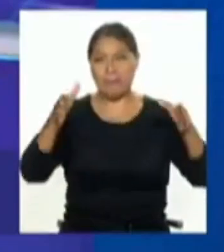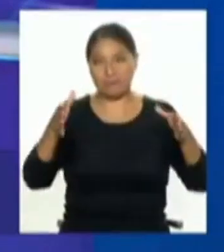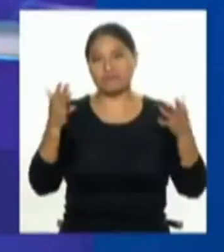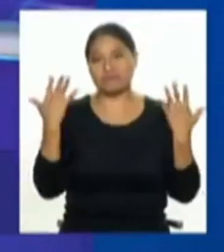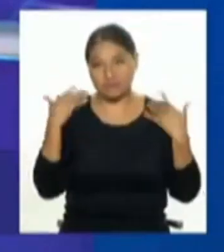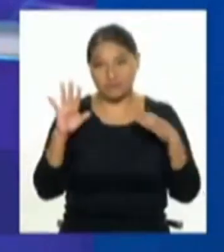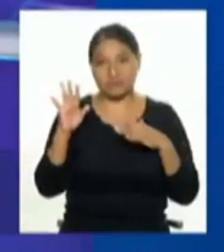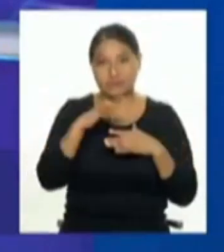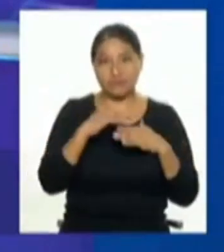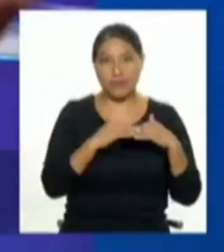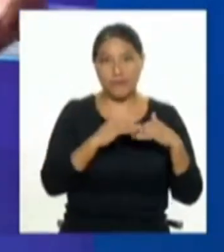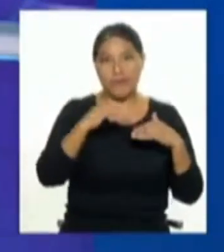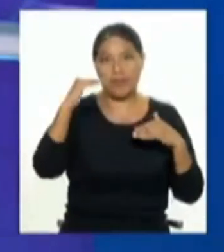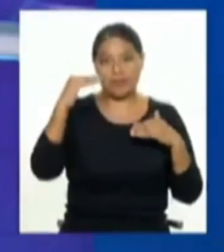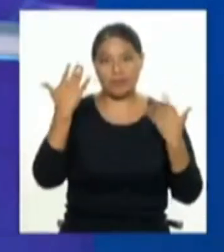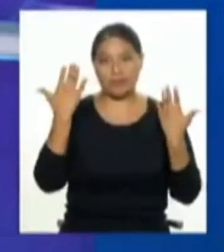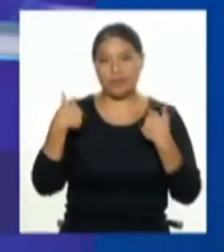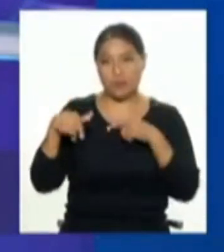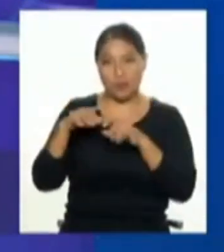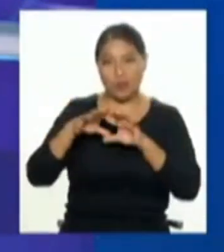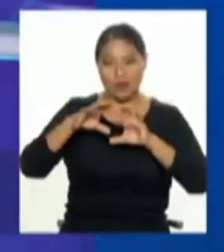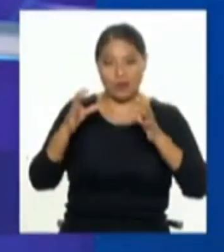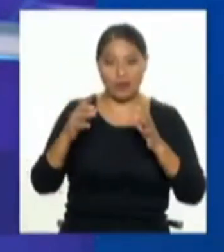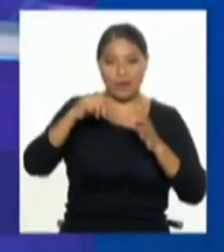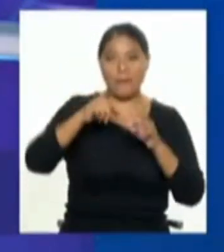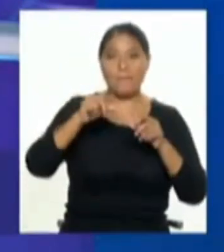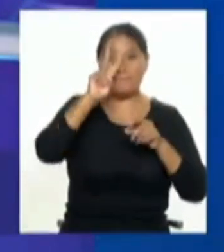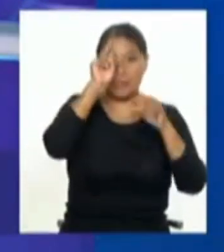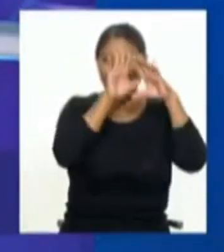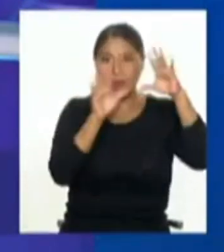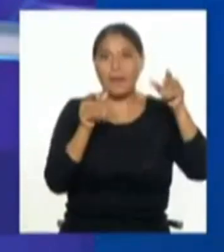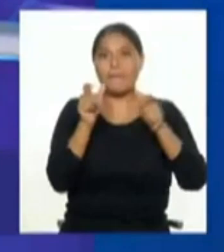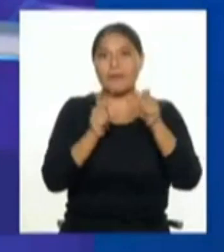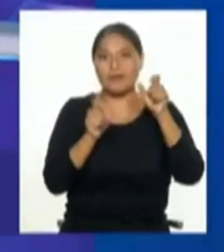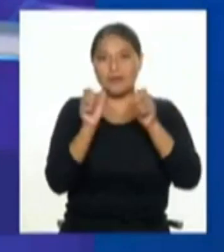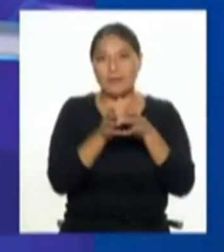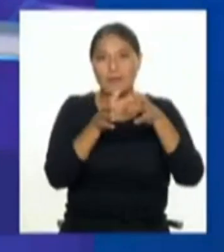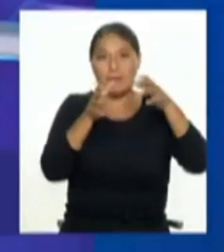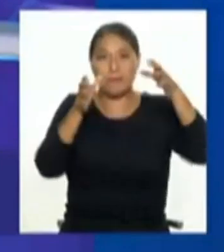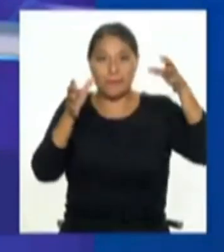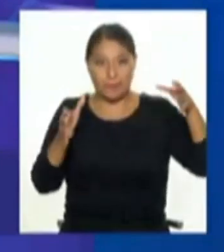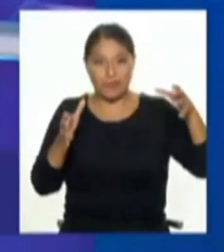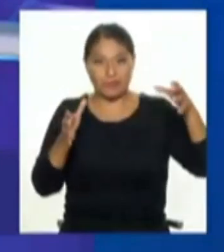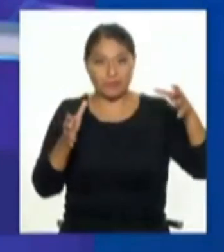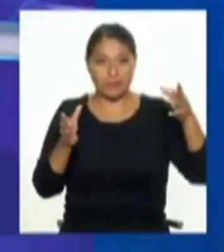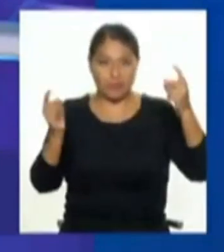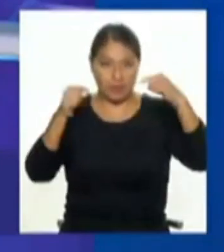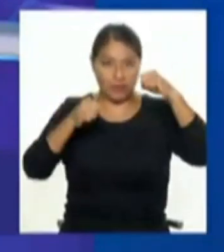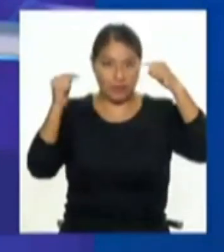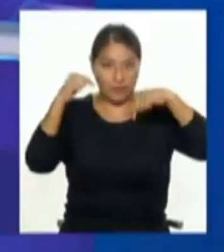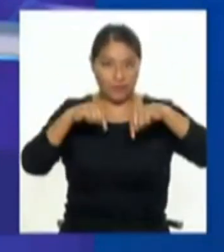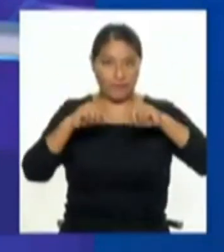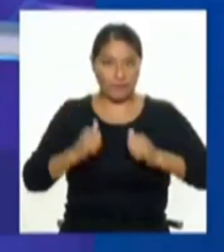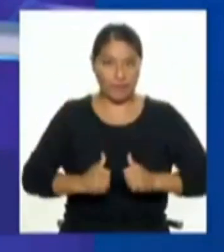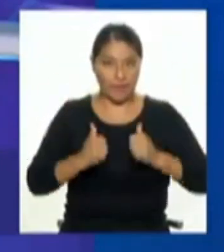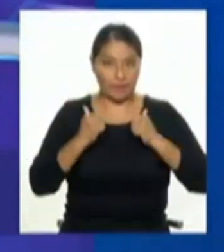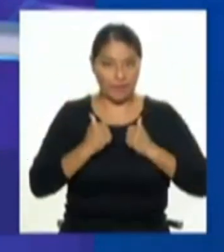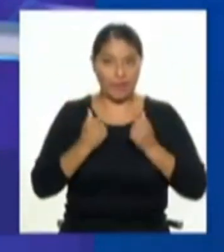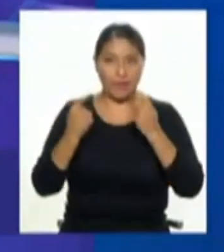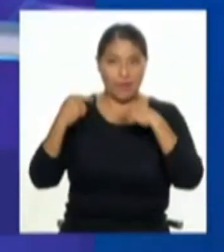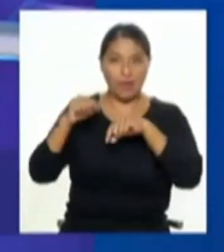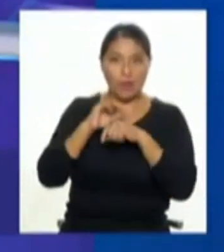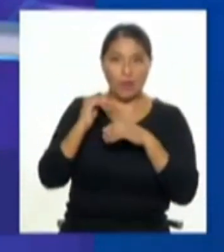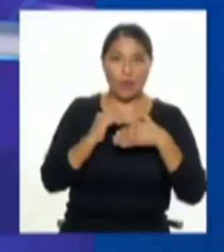cada vez somos más también va con la demografía también el asunto pero si es cierto que también en términos relativos ha incrementado